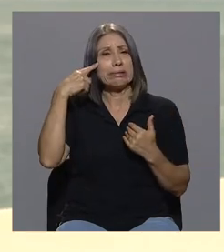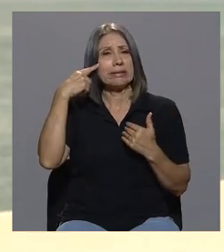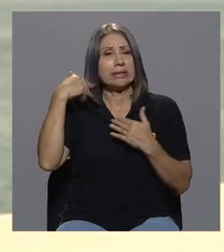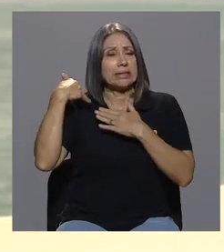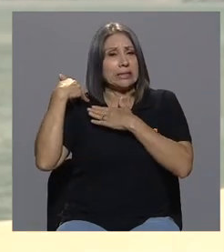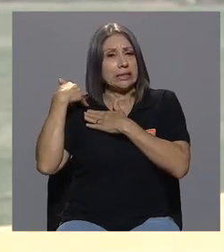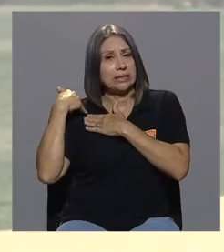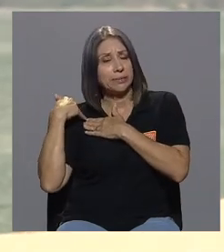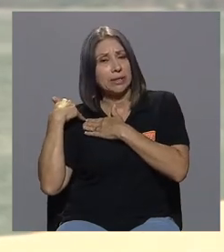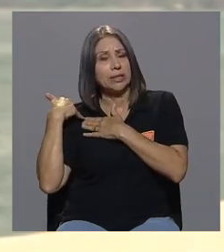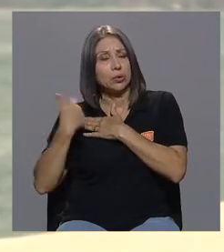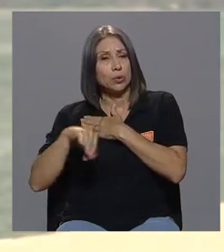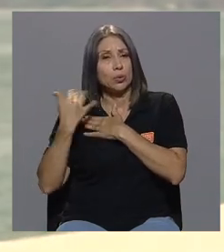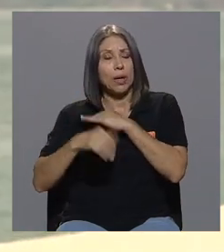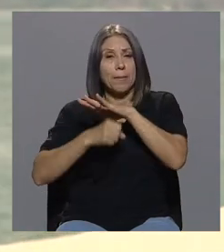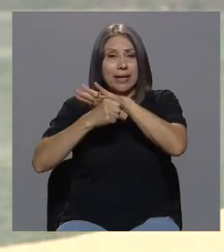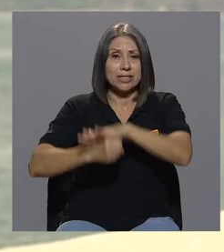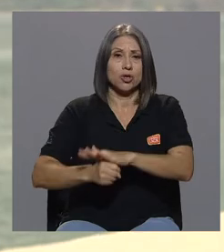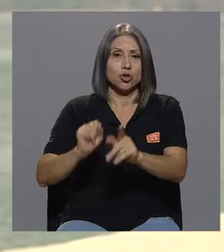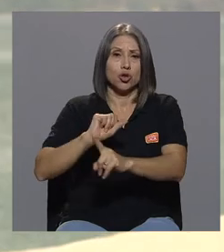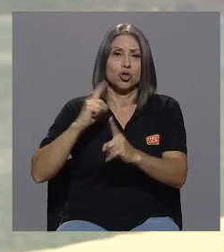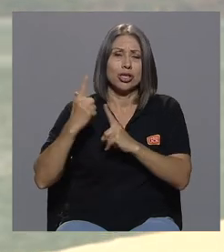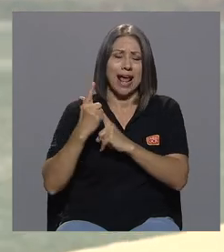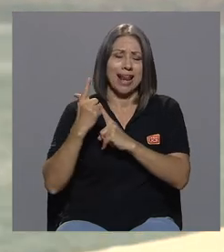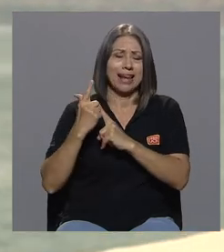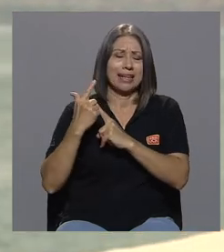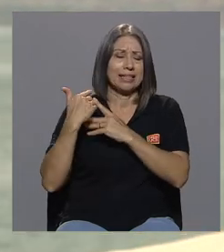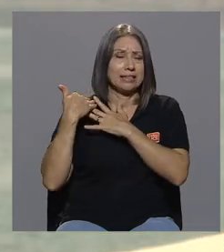toda esa presión social que está